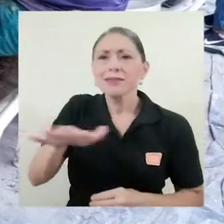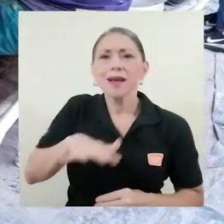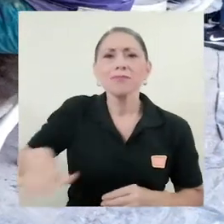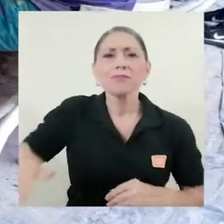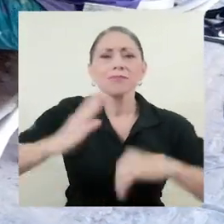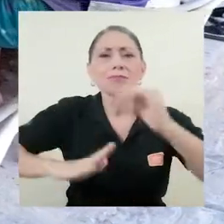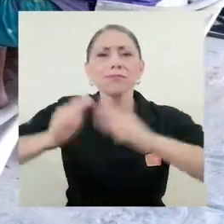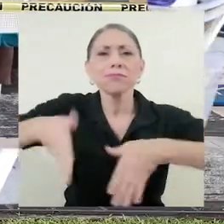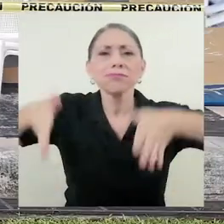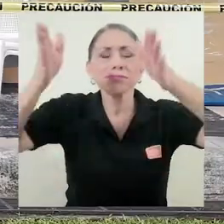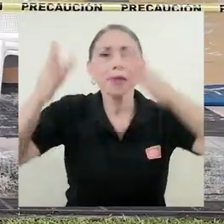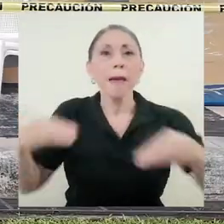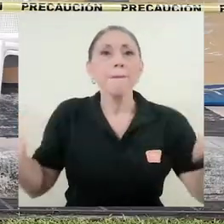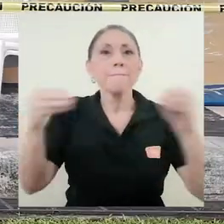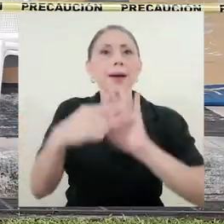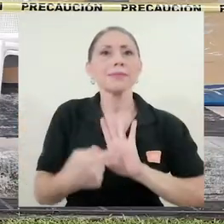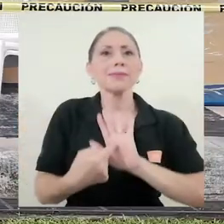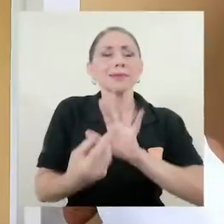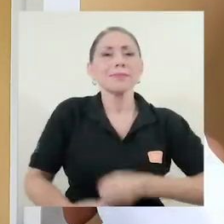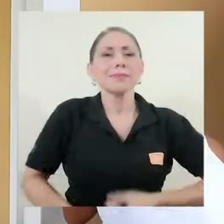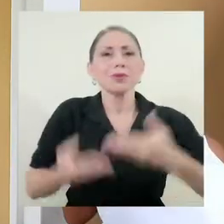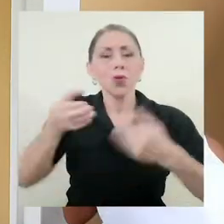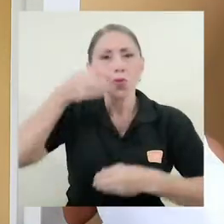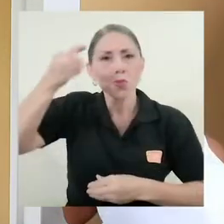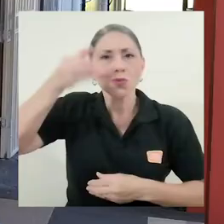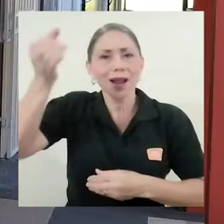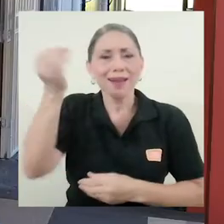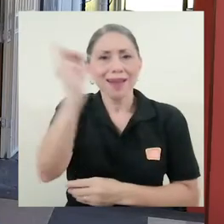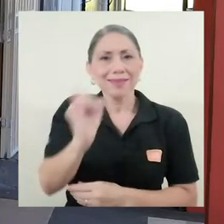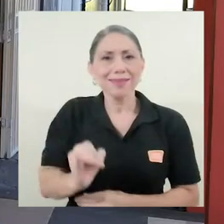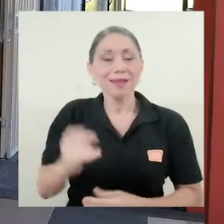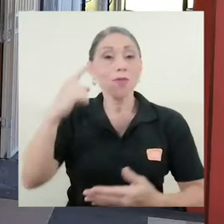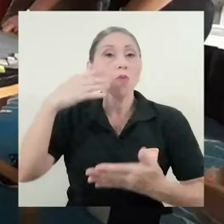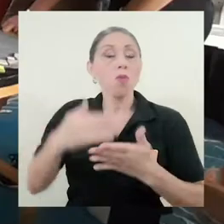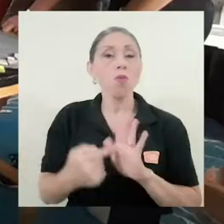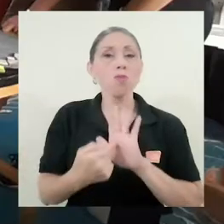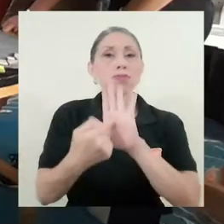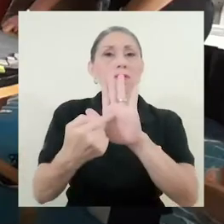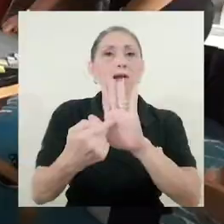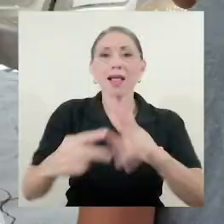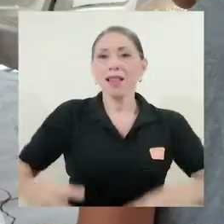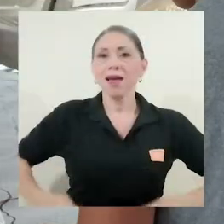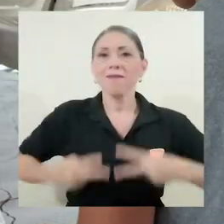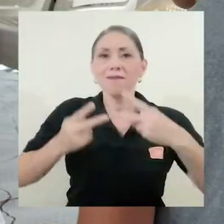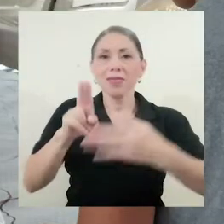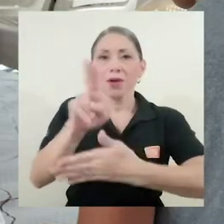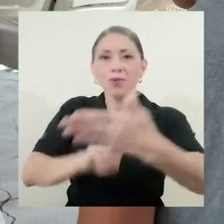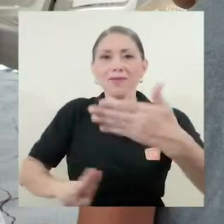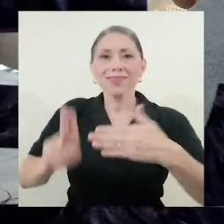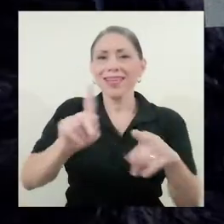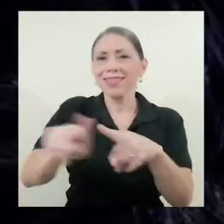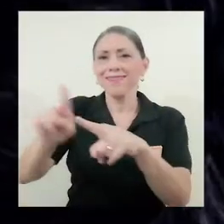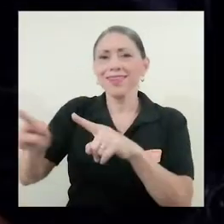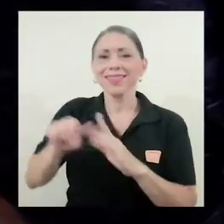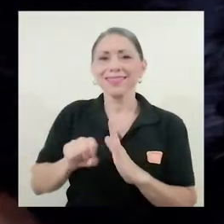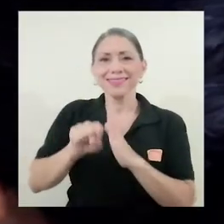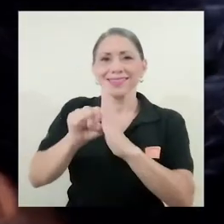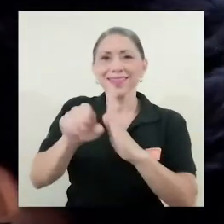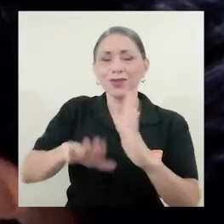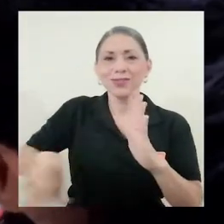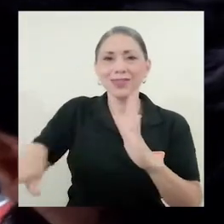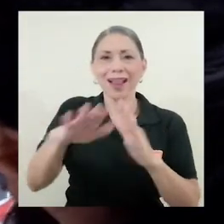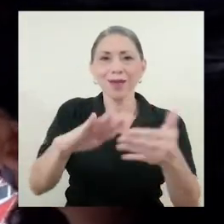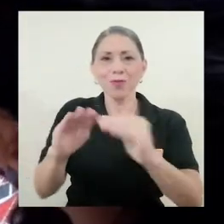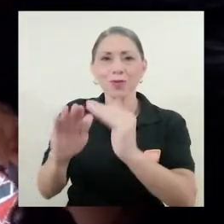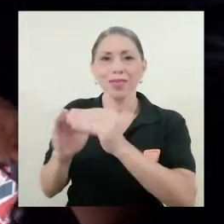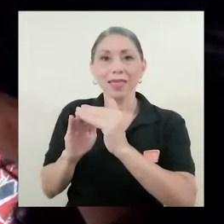a sus instalaciones, con más expresión cultural y artística para reflejar la vida universitaria y diferentes signos de